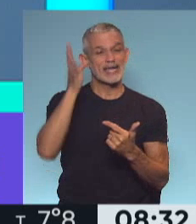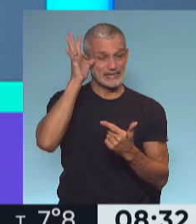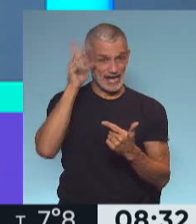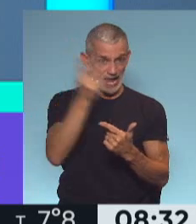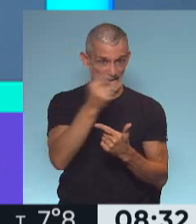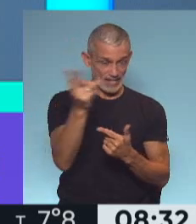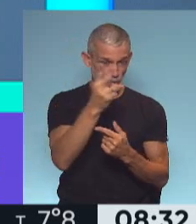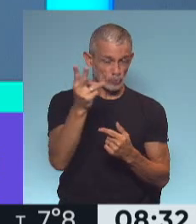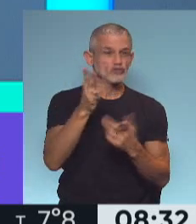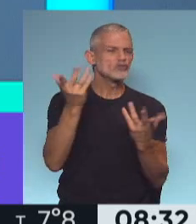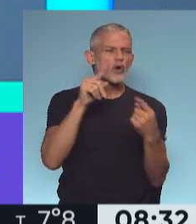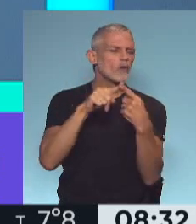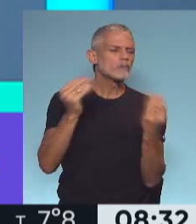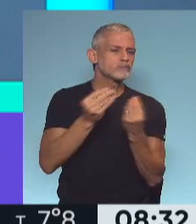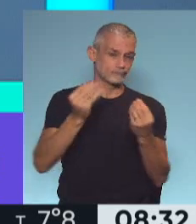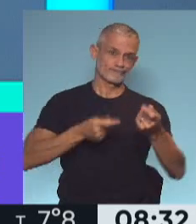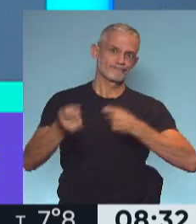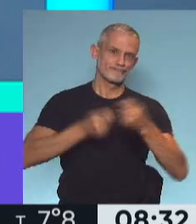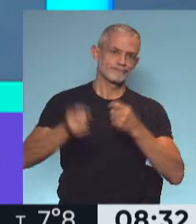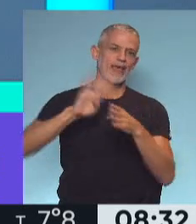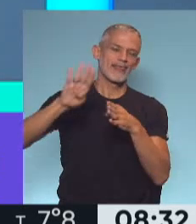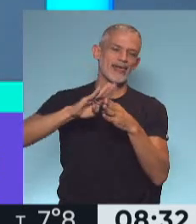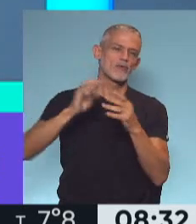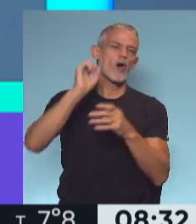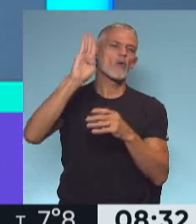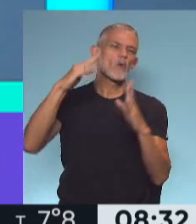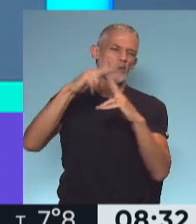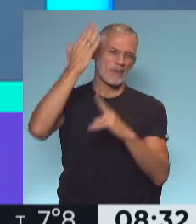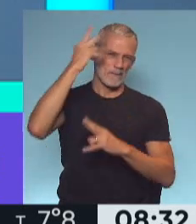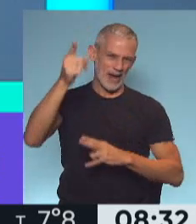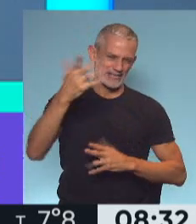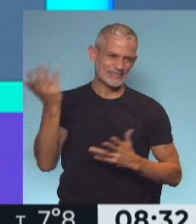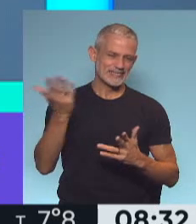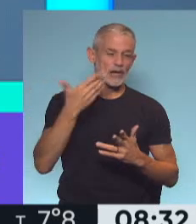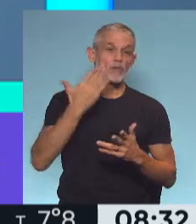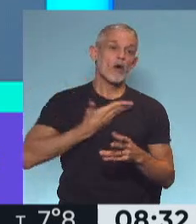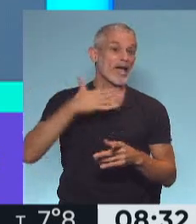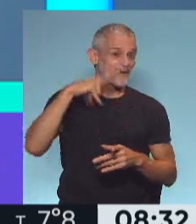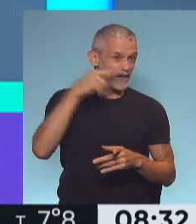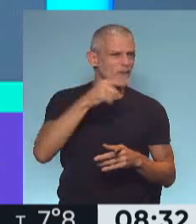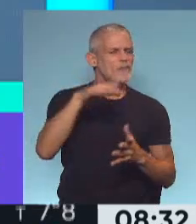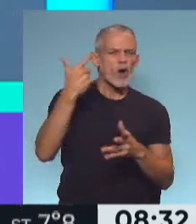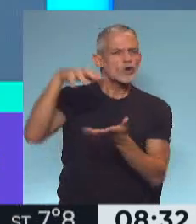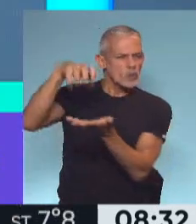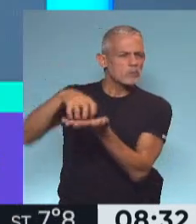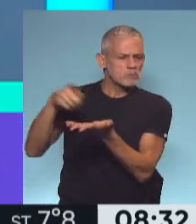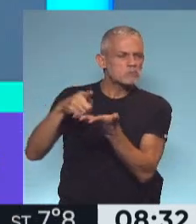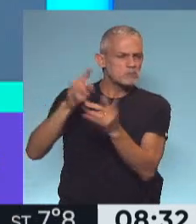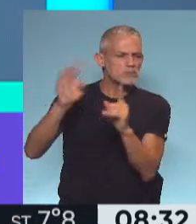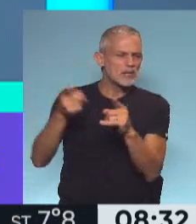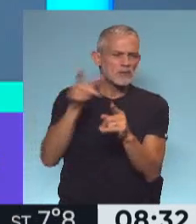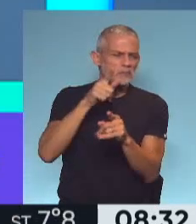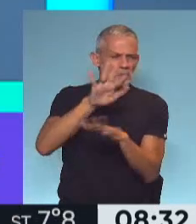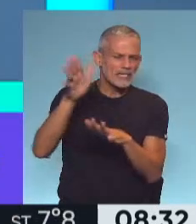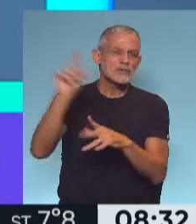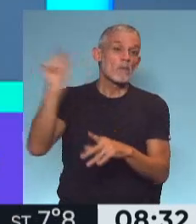Italia, y el objetivo es renegociar la deuda con el Club de París. Hablamos mucho del FMI, pero es otro organismo multilateral que